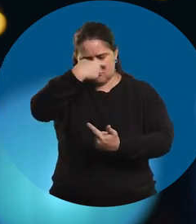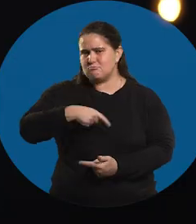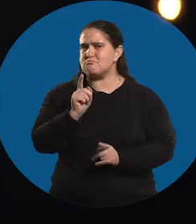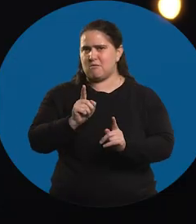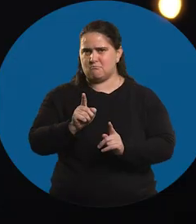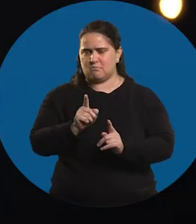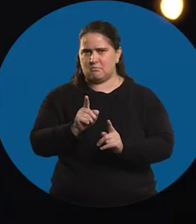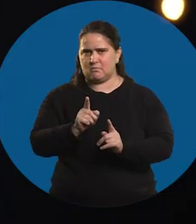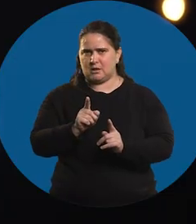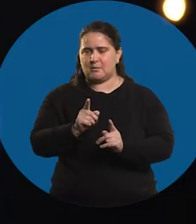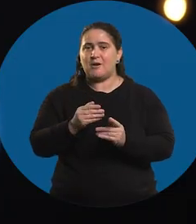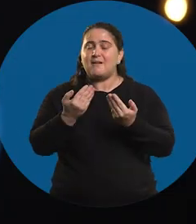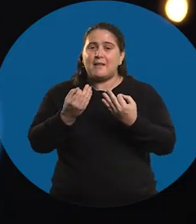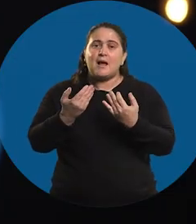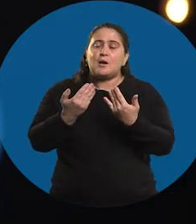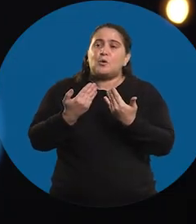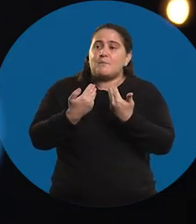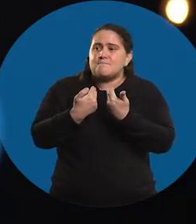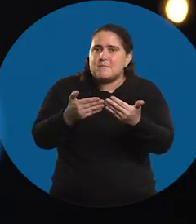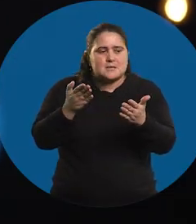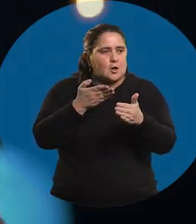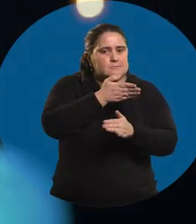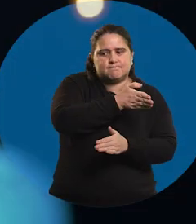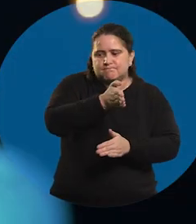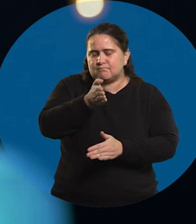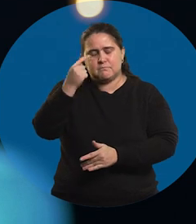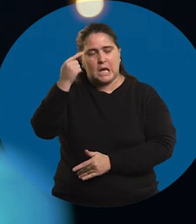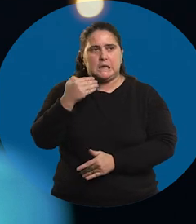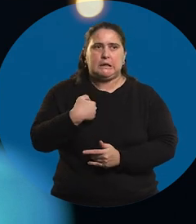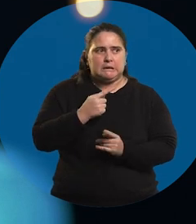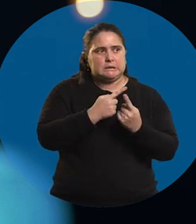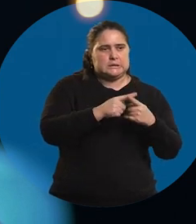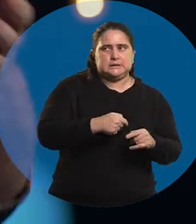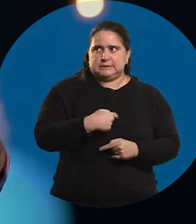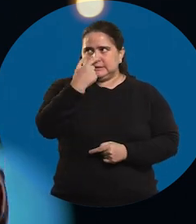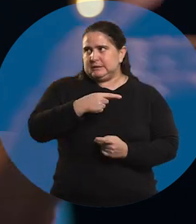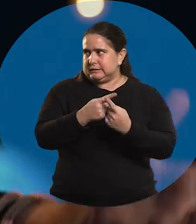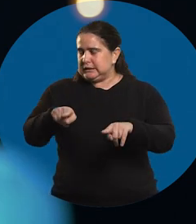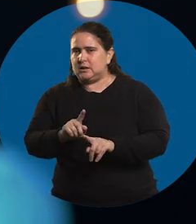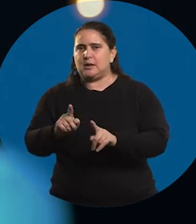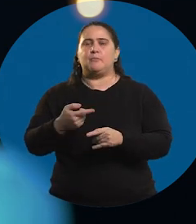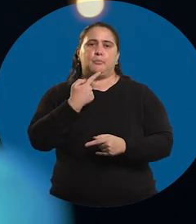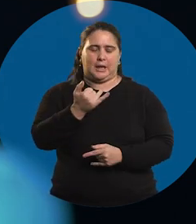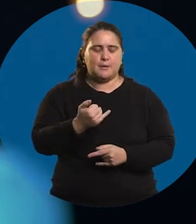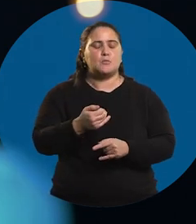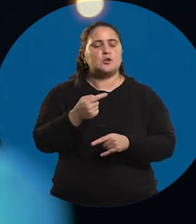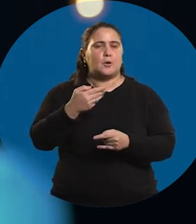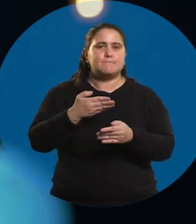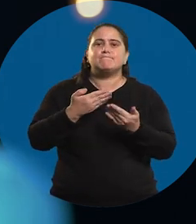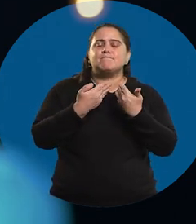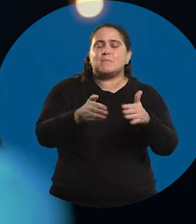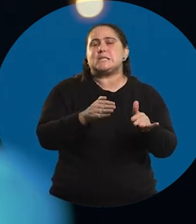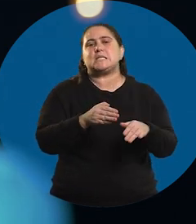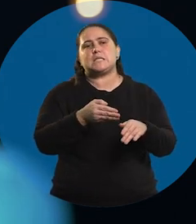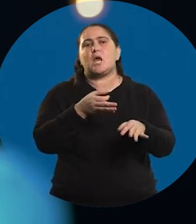el mismo. Que al principio cuando vos estás, cuando entrás a distintos mundos, me pensás, uy, tengo que ser distinto. Acá, ejemplo, cuando empezaba a dar clase y